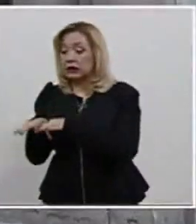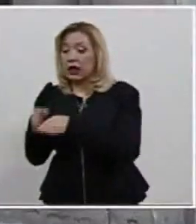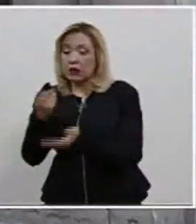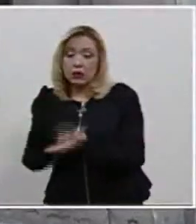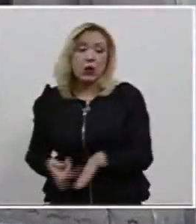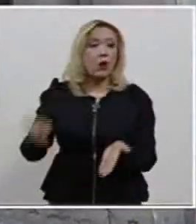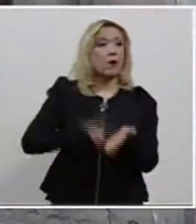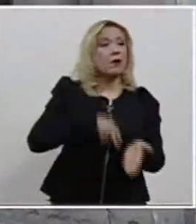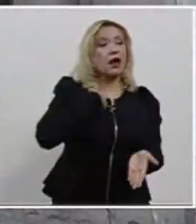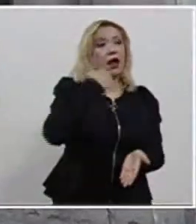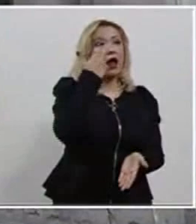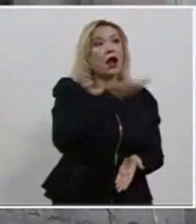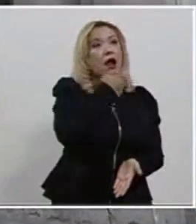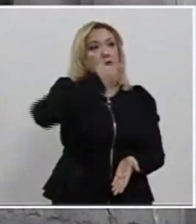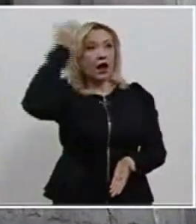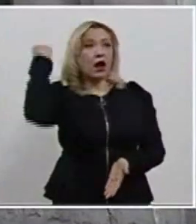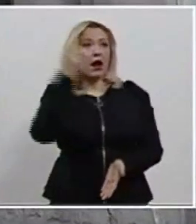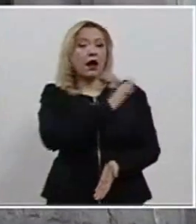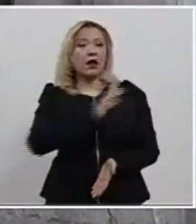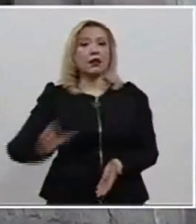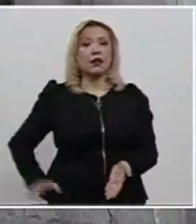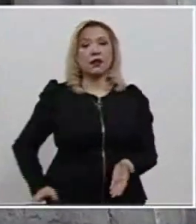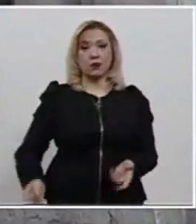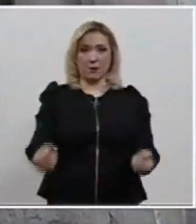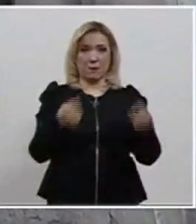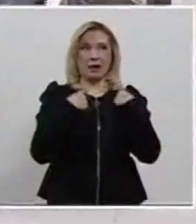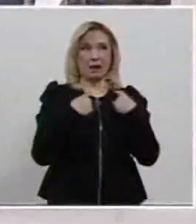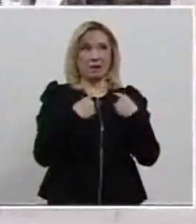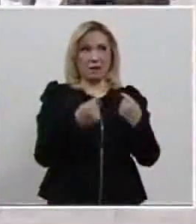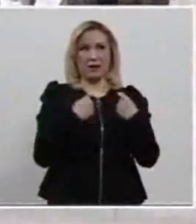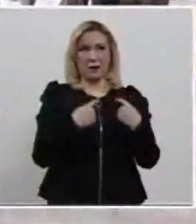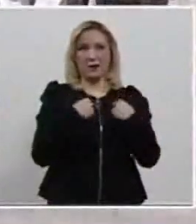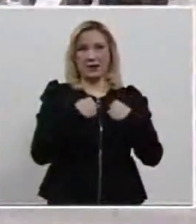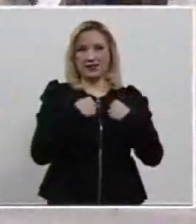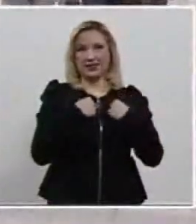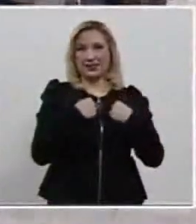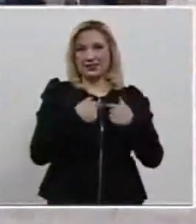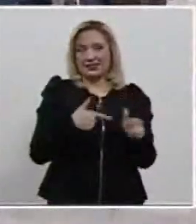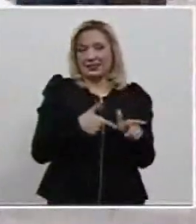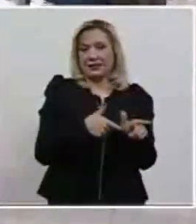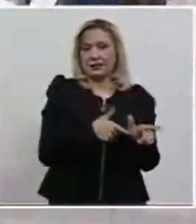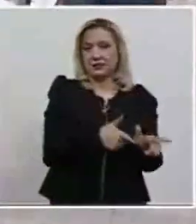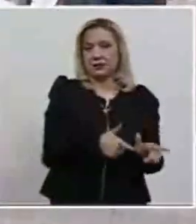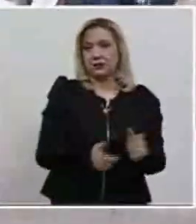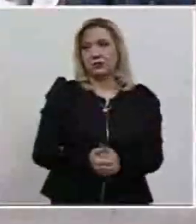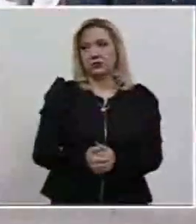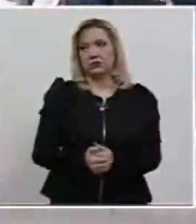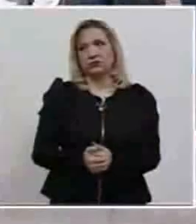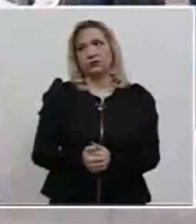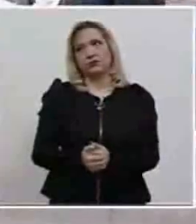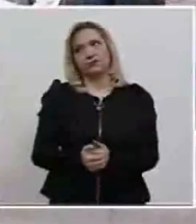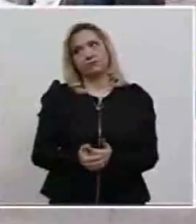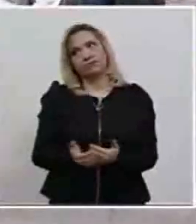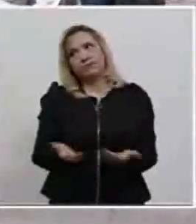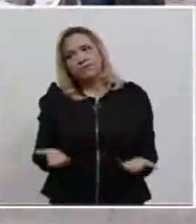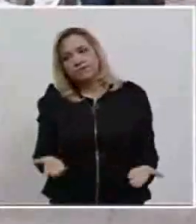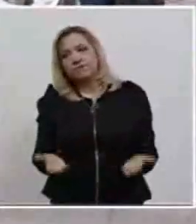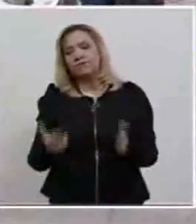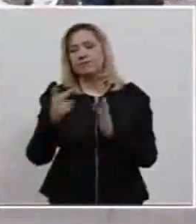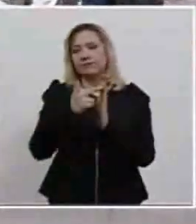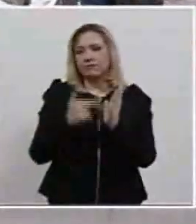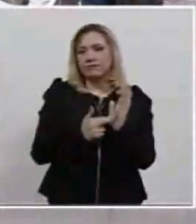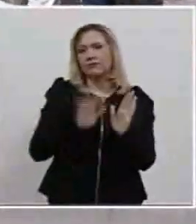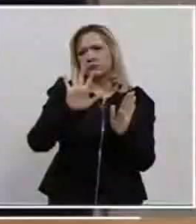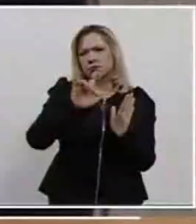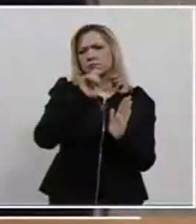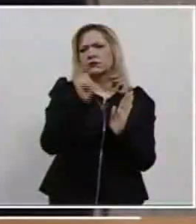candidatura en la modalidad de reelección o elección consecutiva. La sala consideró que los lineamientos se apegan a derecho